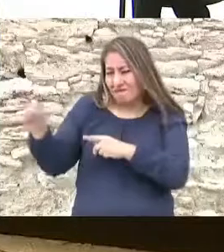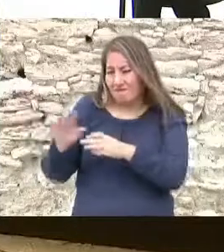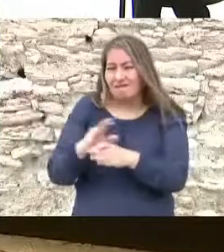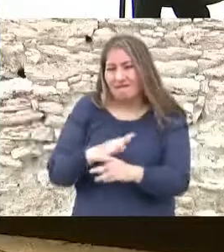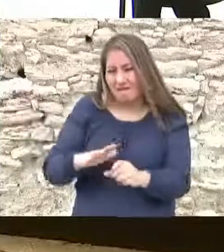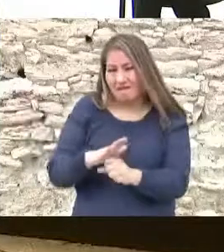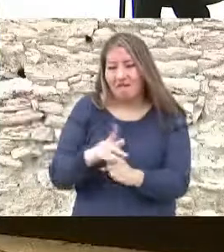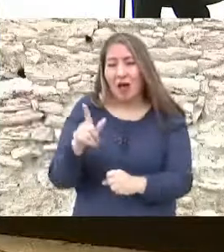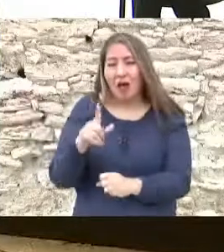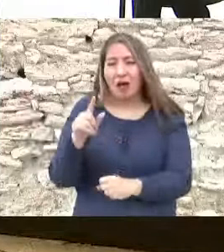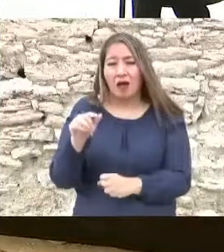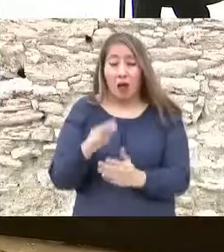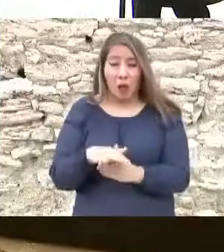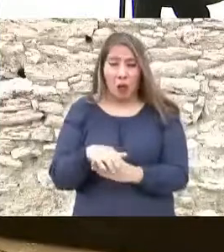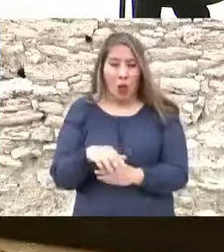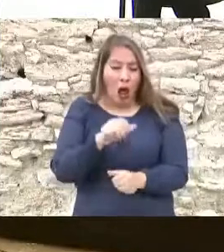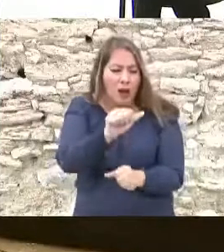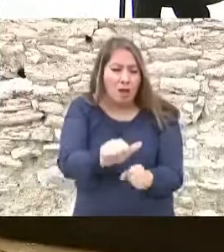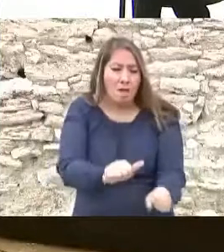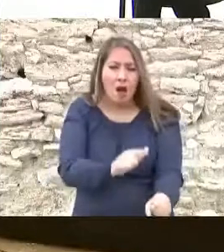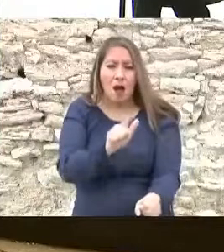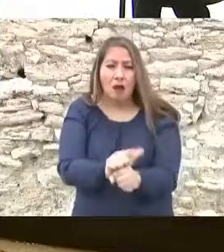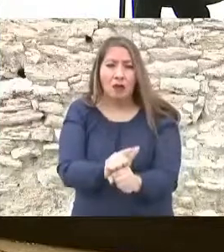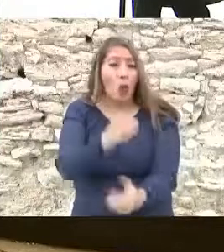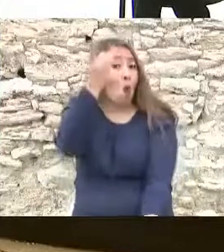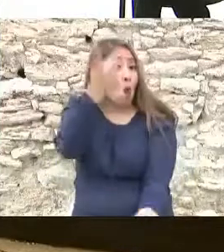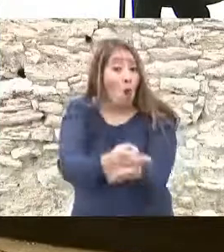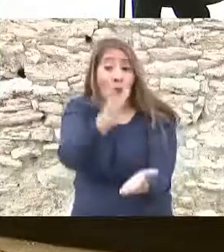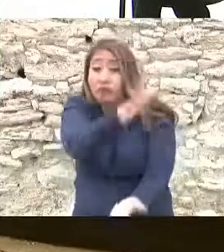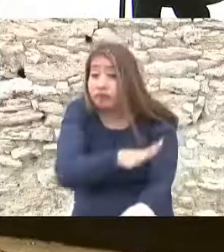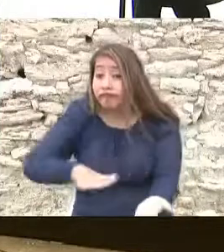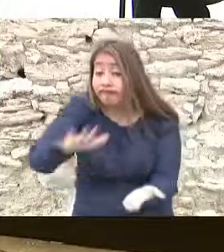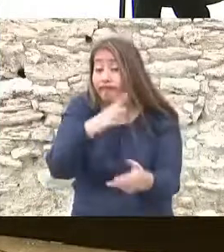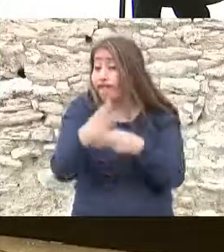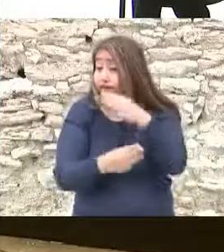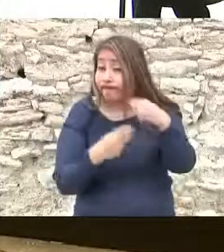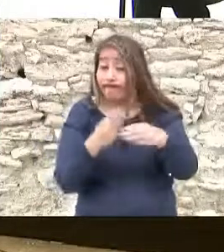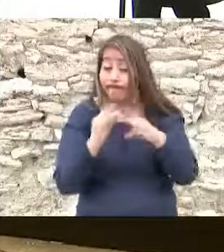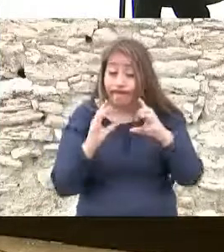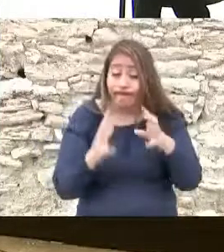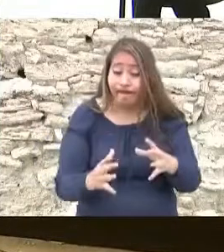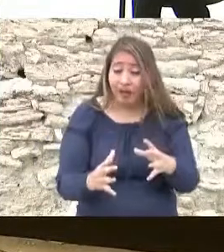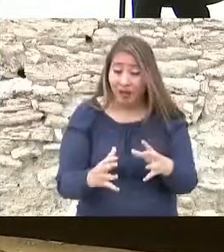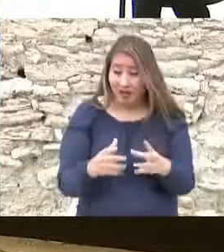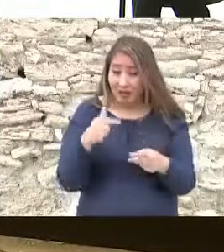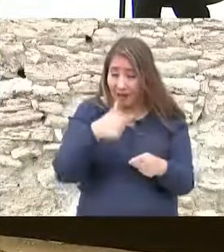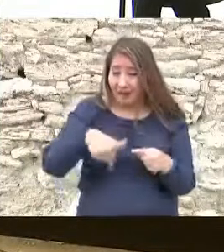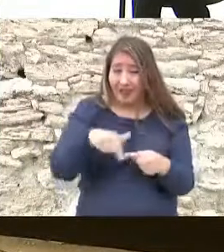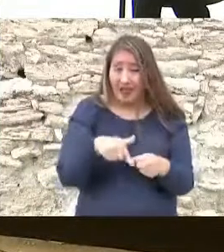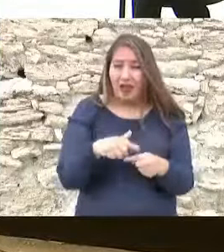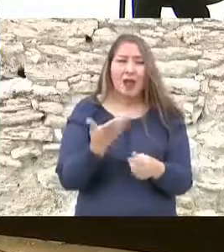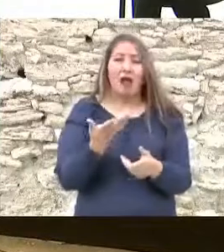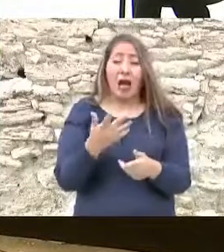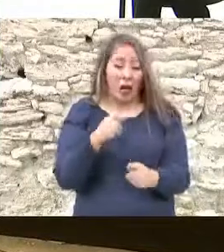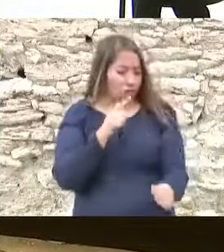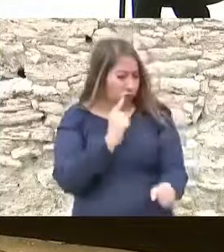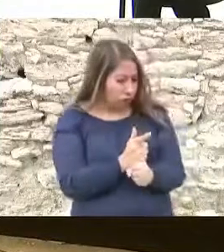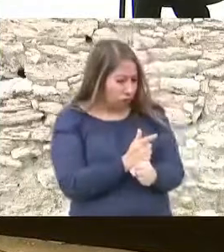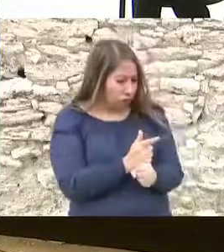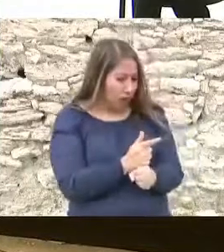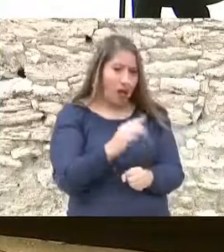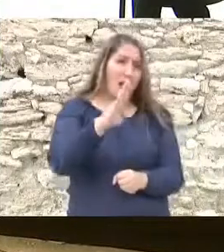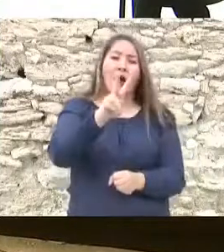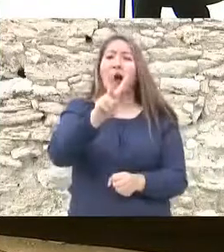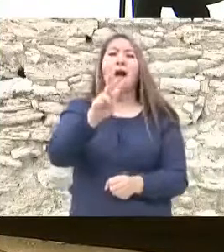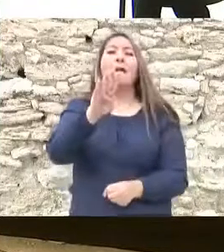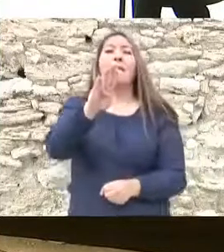mantuvieron especies locales. Entre ellas, aún permanecen algunas de las cuales se han infectado bacterias capaces